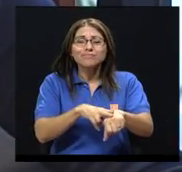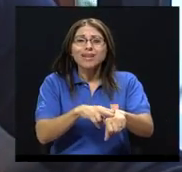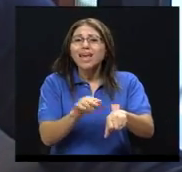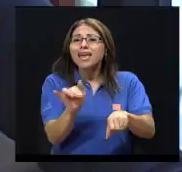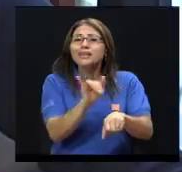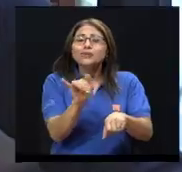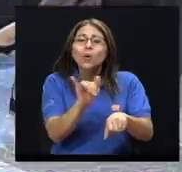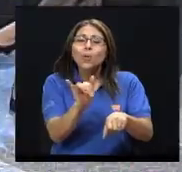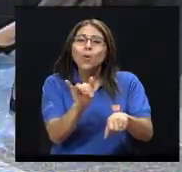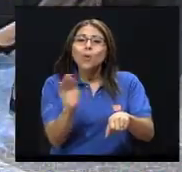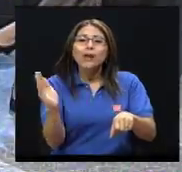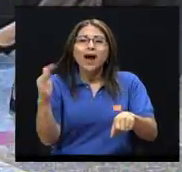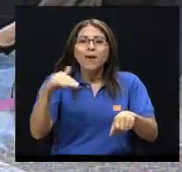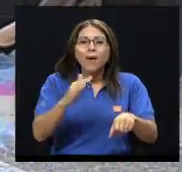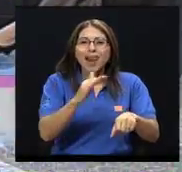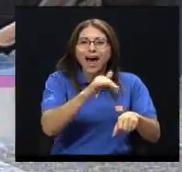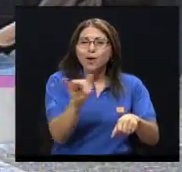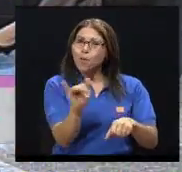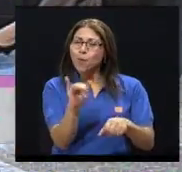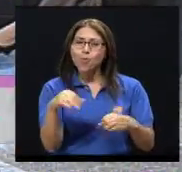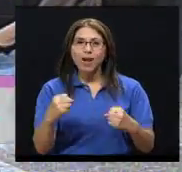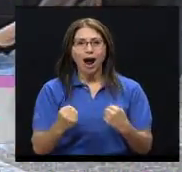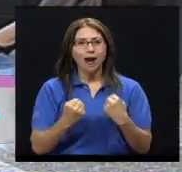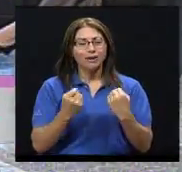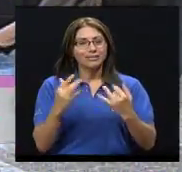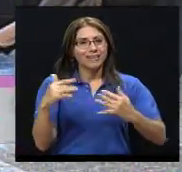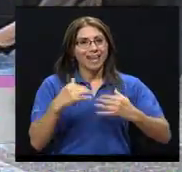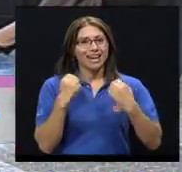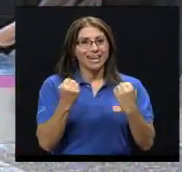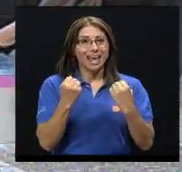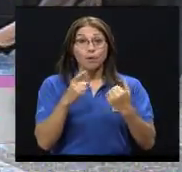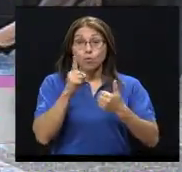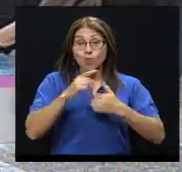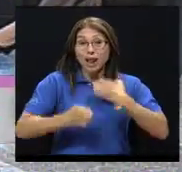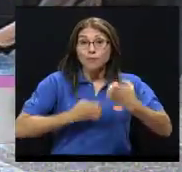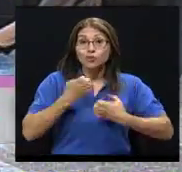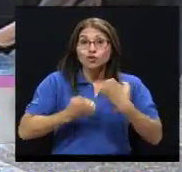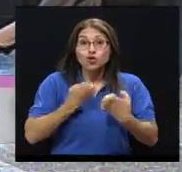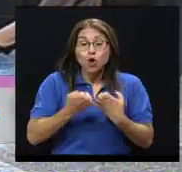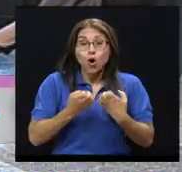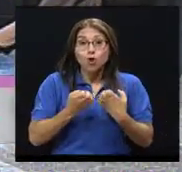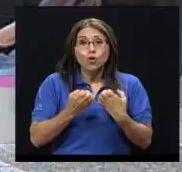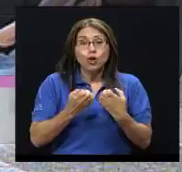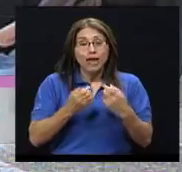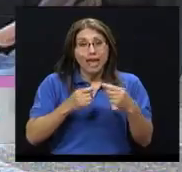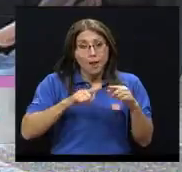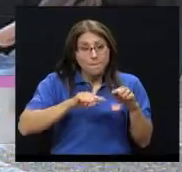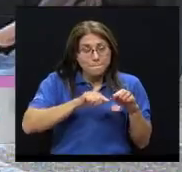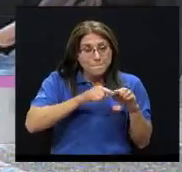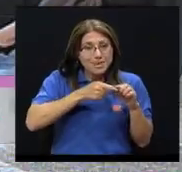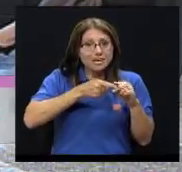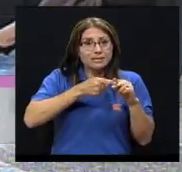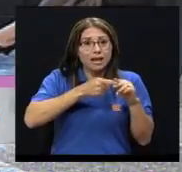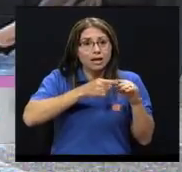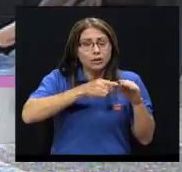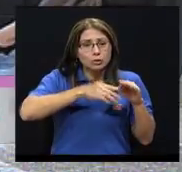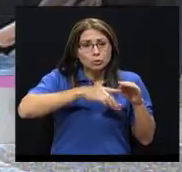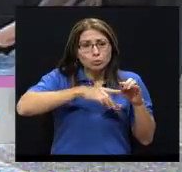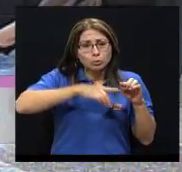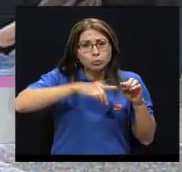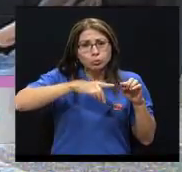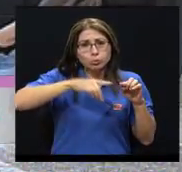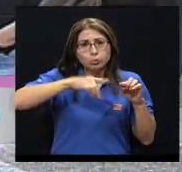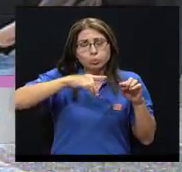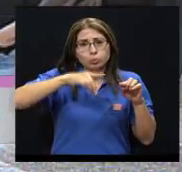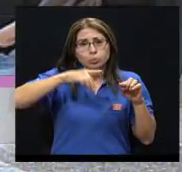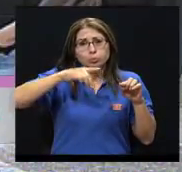onda de energía. La emoción viene, nace, hace una cresta donde usted se siente más mal y si